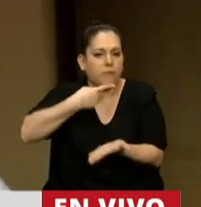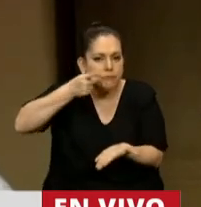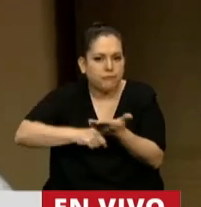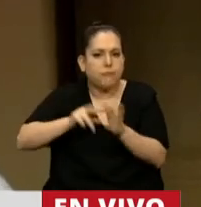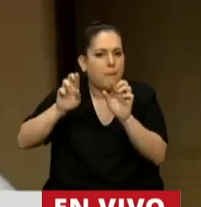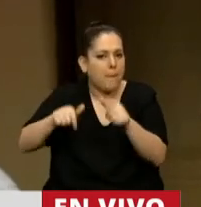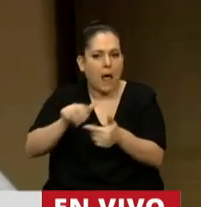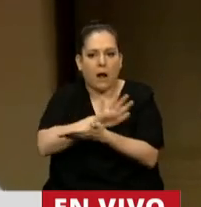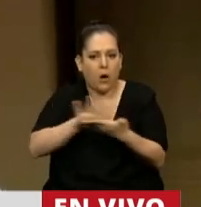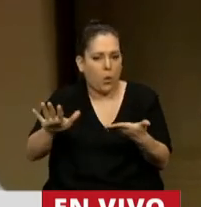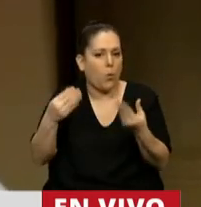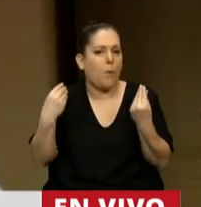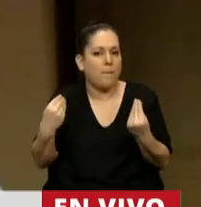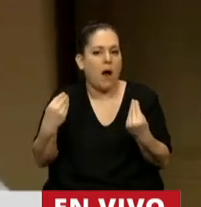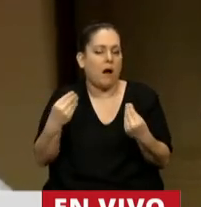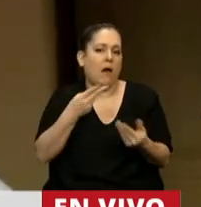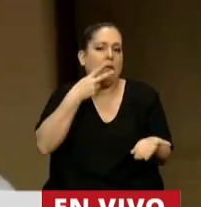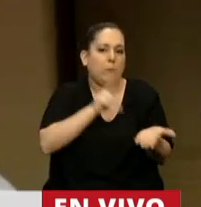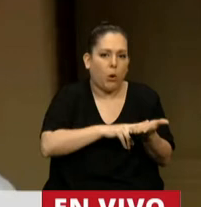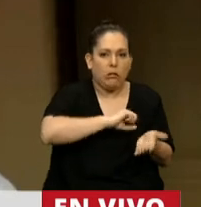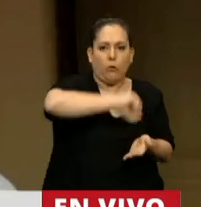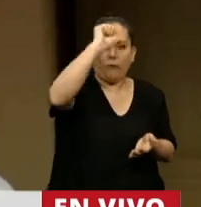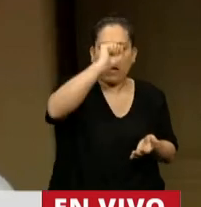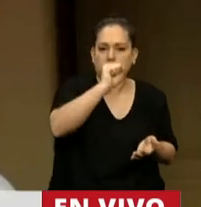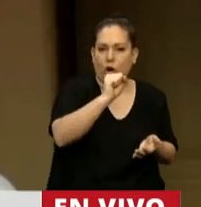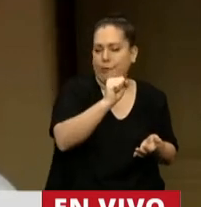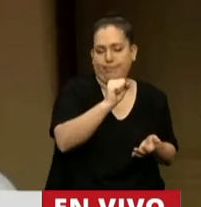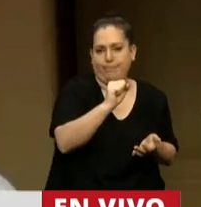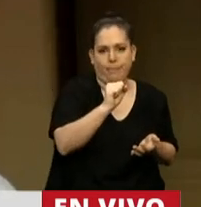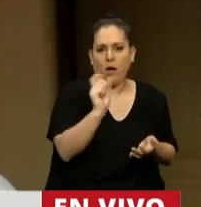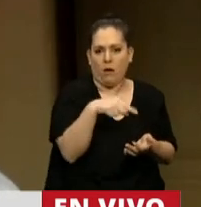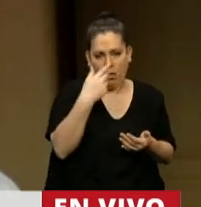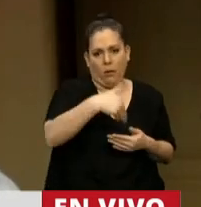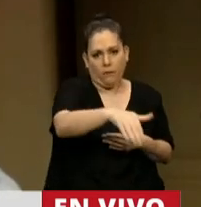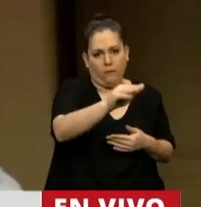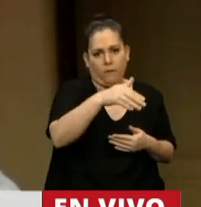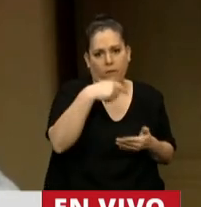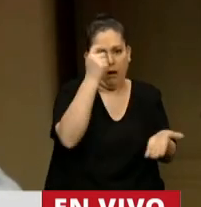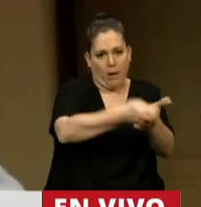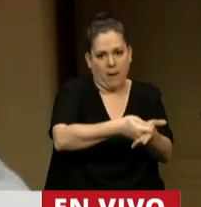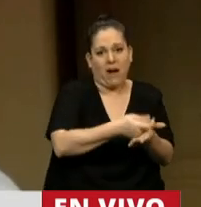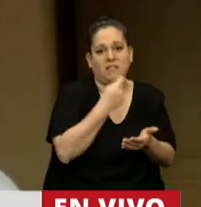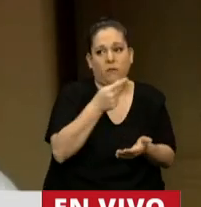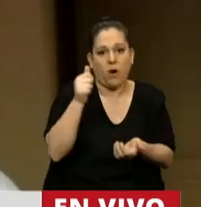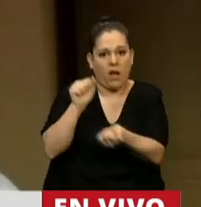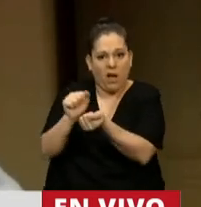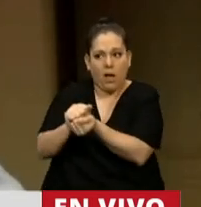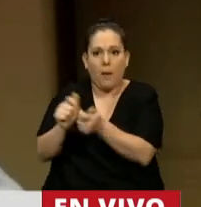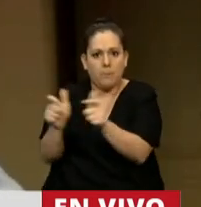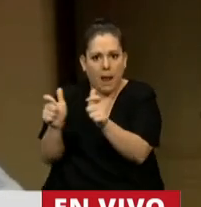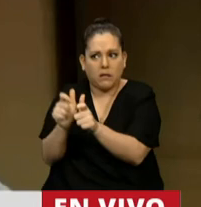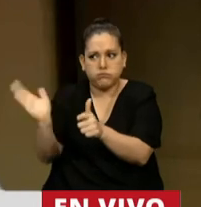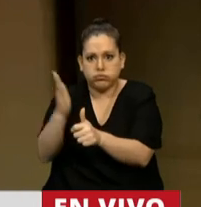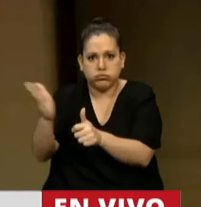para que todo no salga de qué, del impuesto inflacionario que vamos a tener que pagar en algún momento si utilizamos demasiado la maquinita de